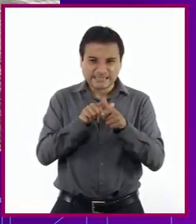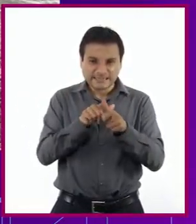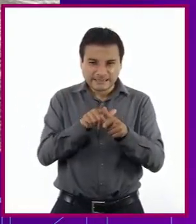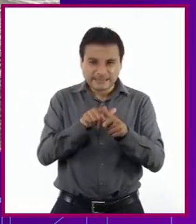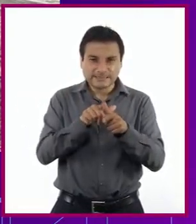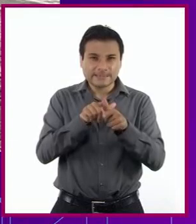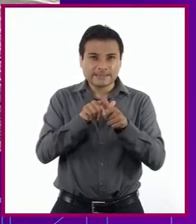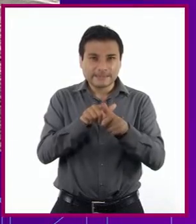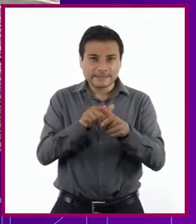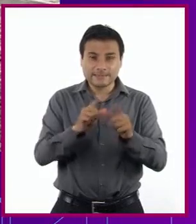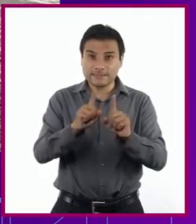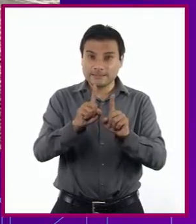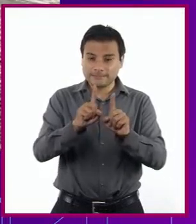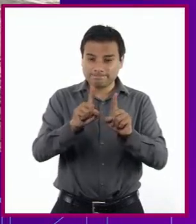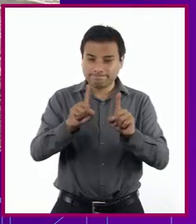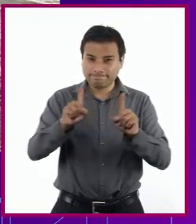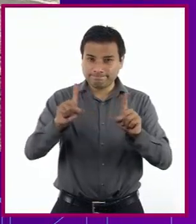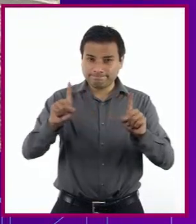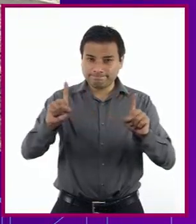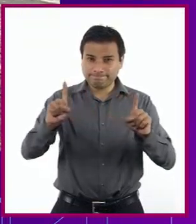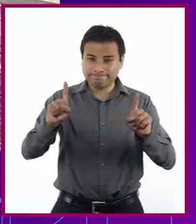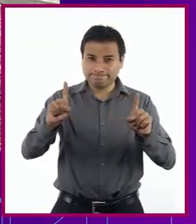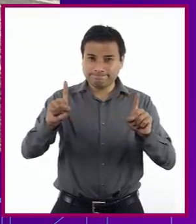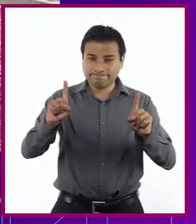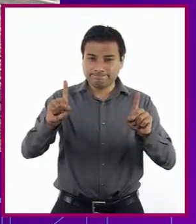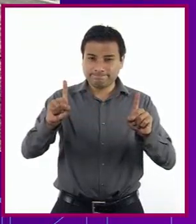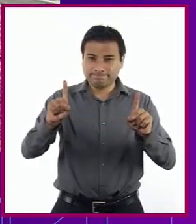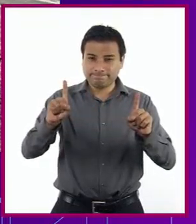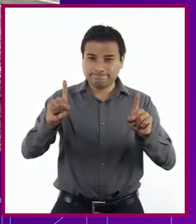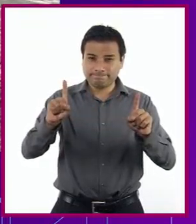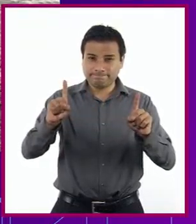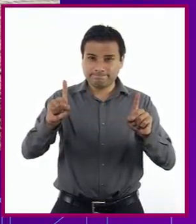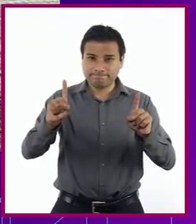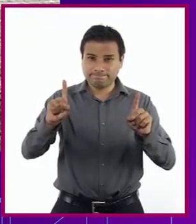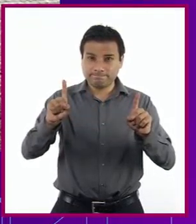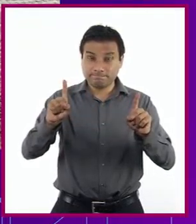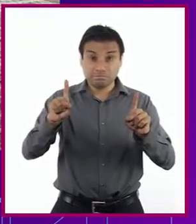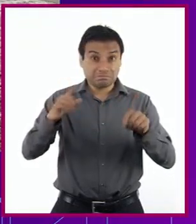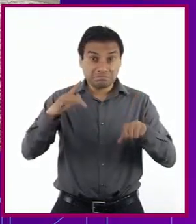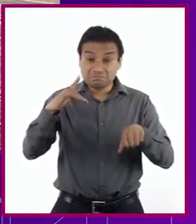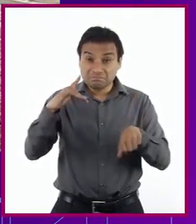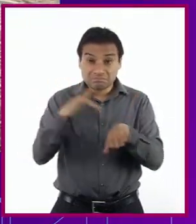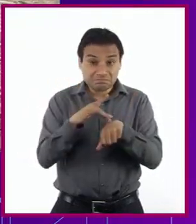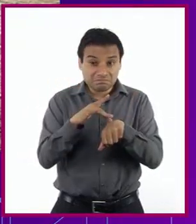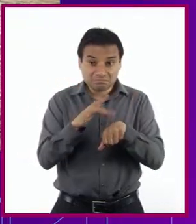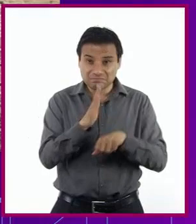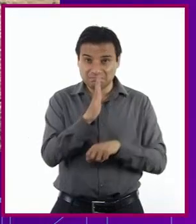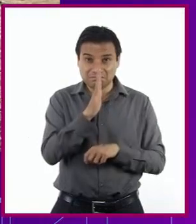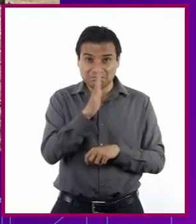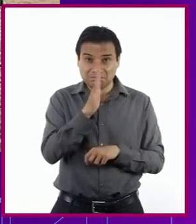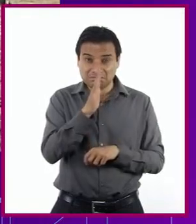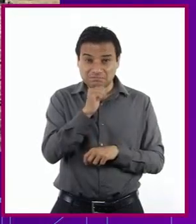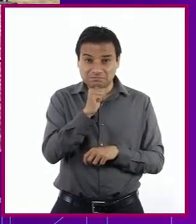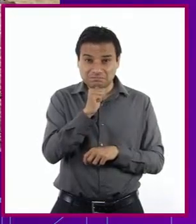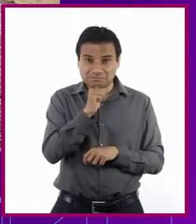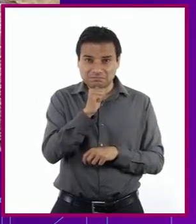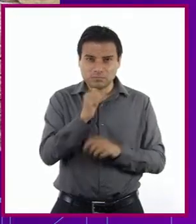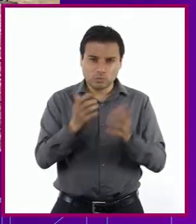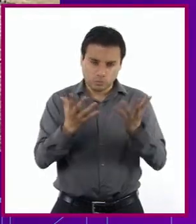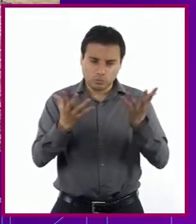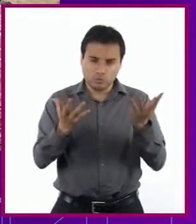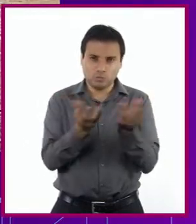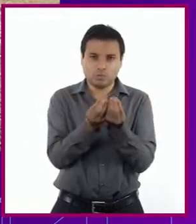A la distancia Sin tocarse Pero juntos